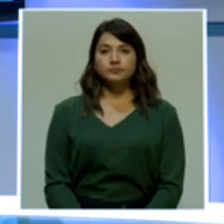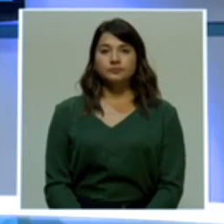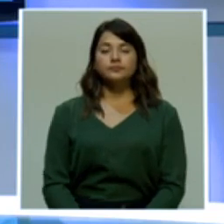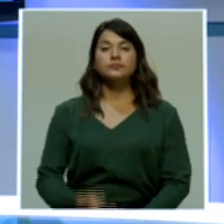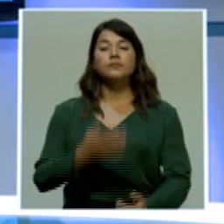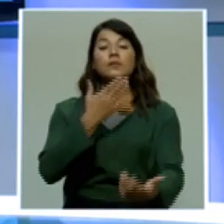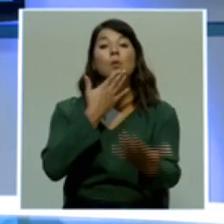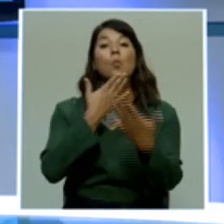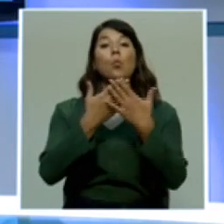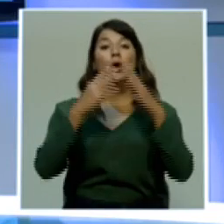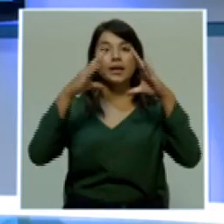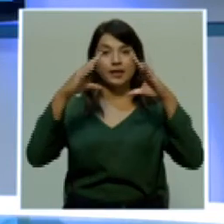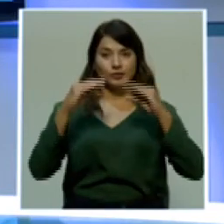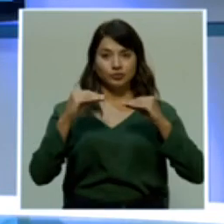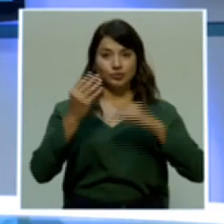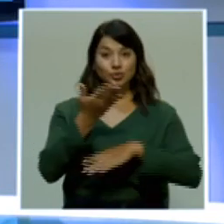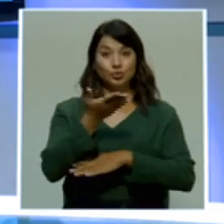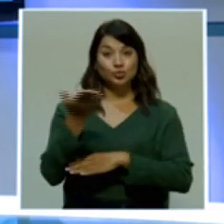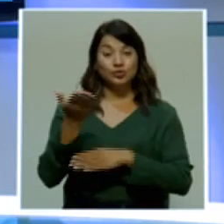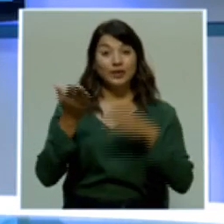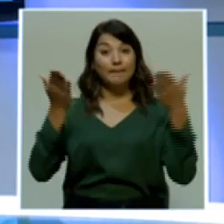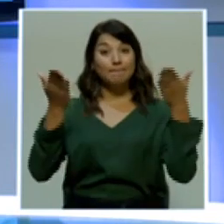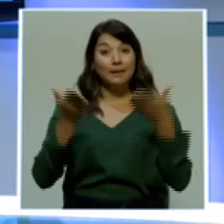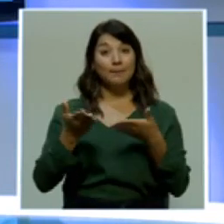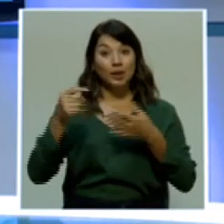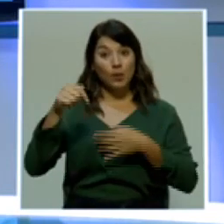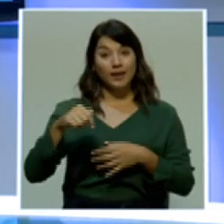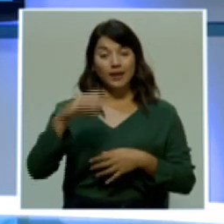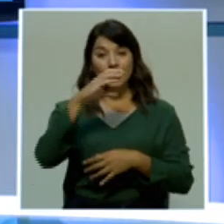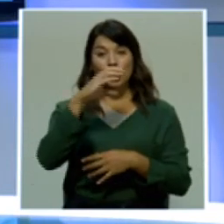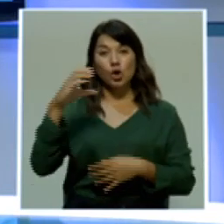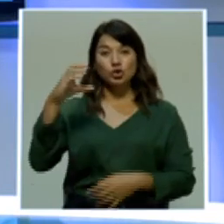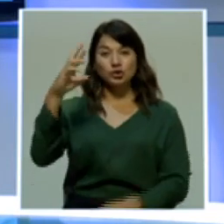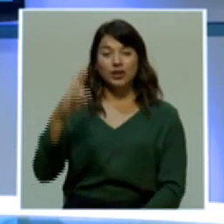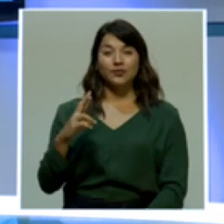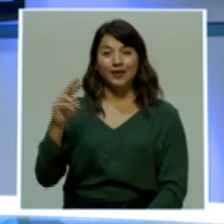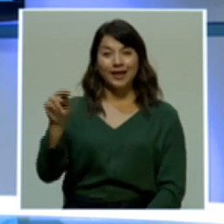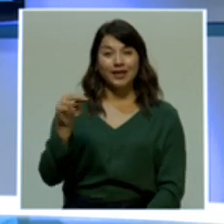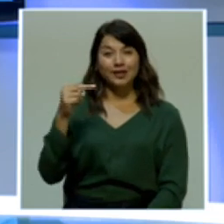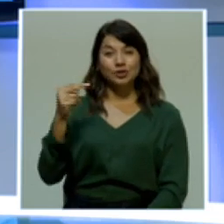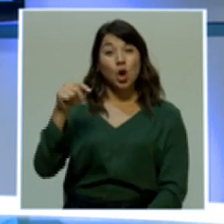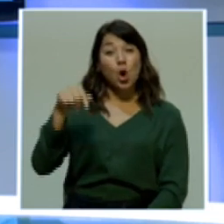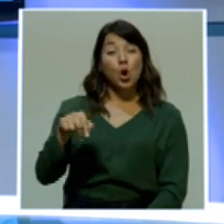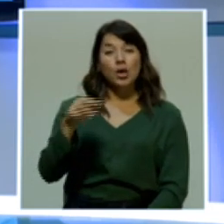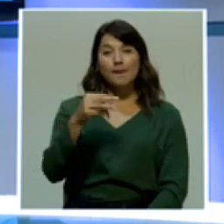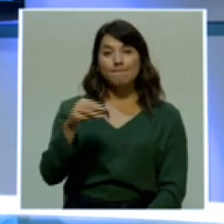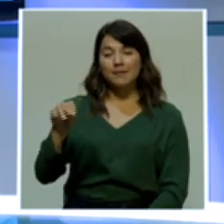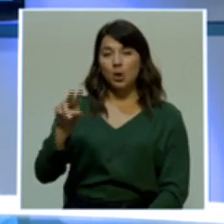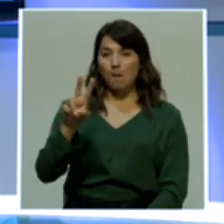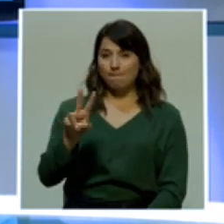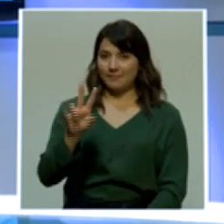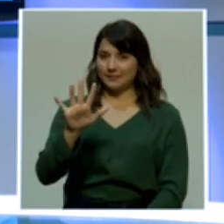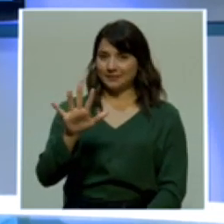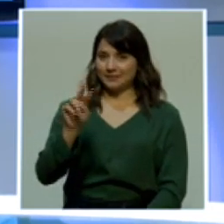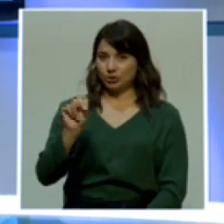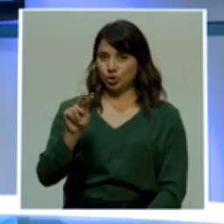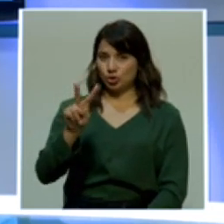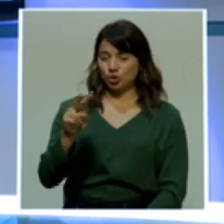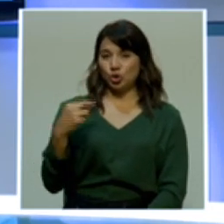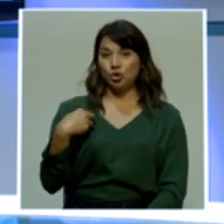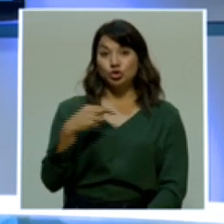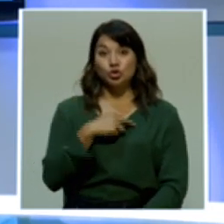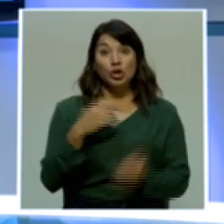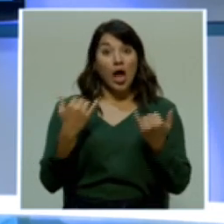Buenas noches, bienvenidos a la edición de Costa Rica Noticias de este miércoles 25 de noviembre. Estamos